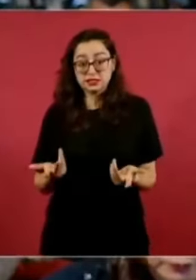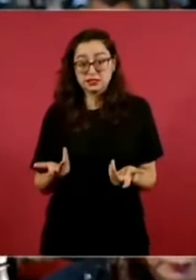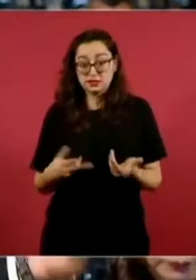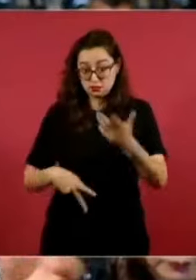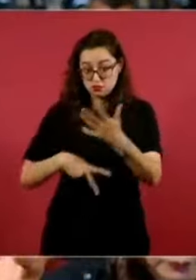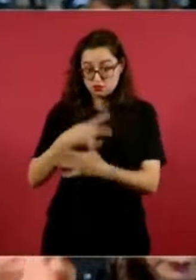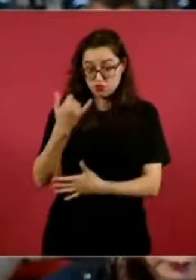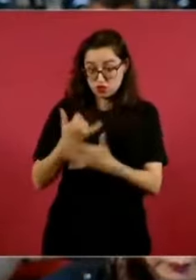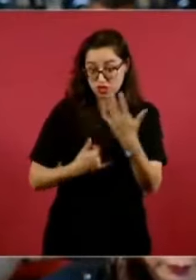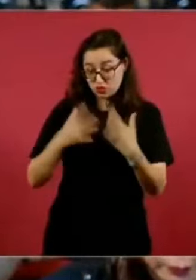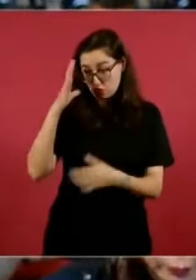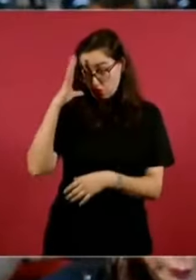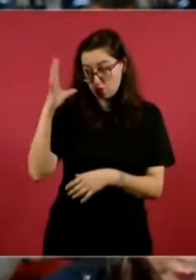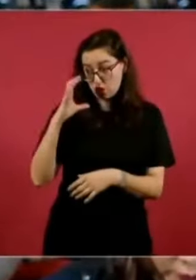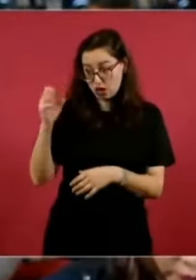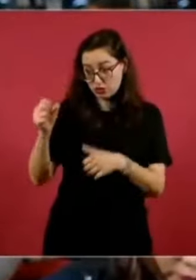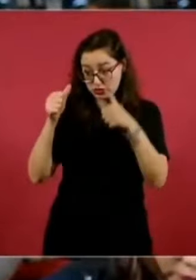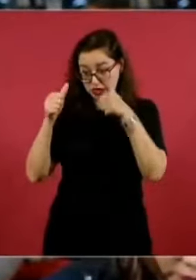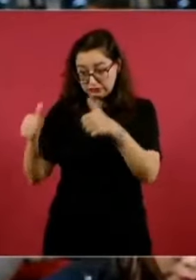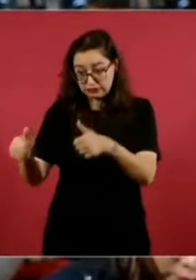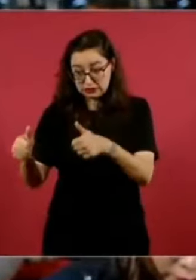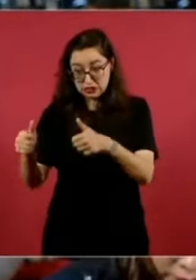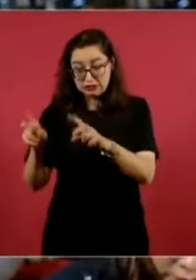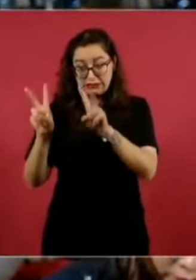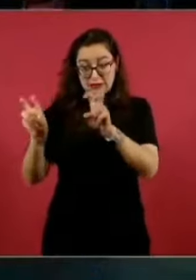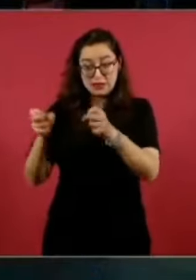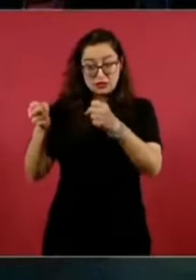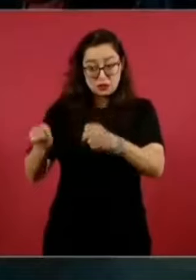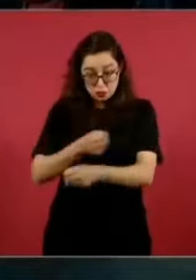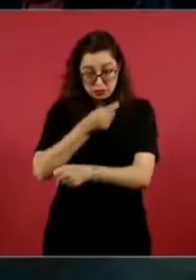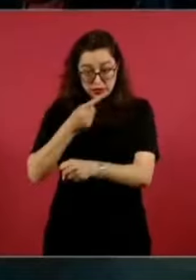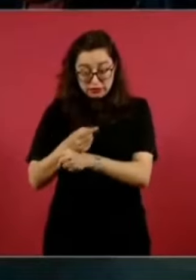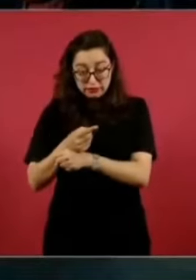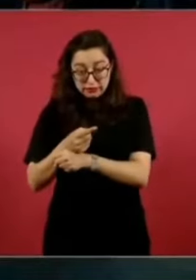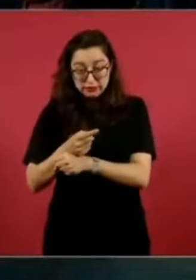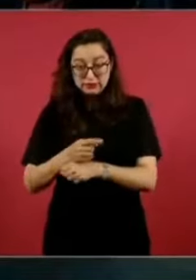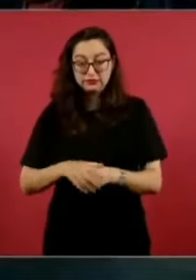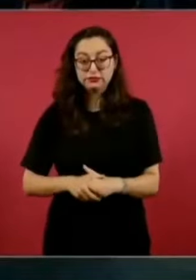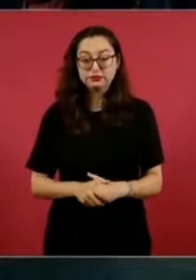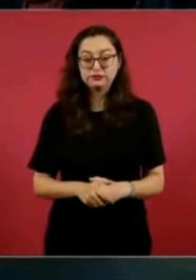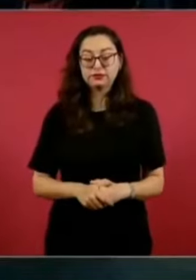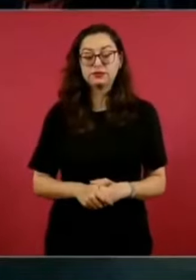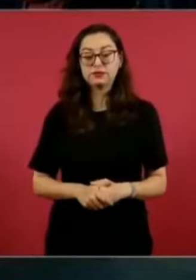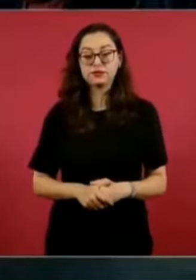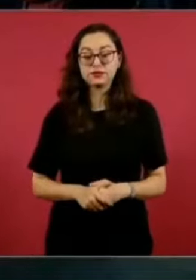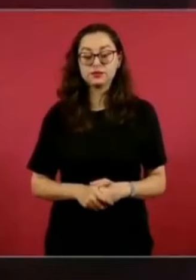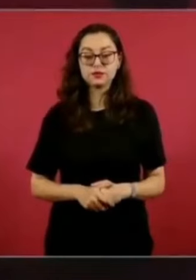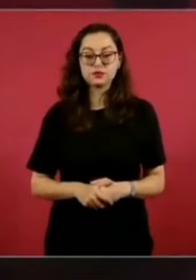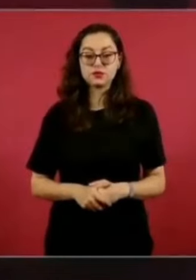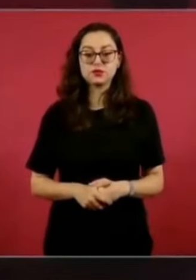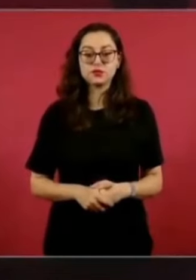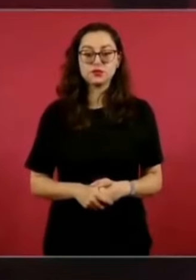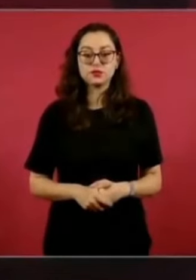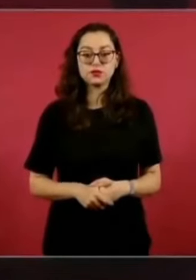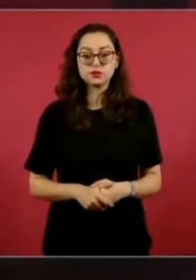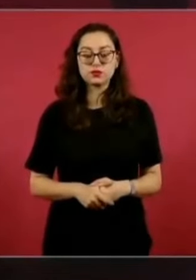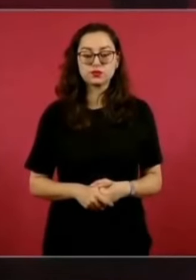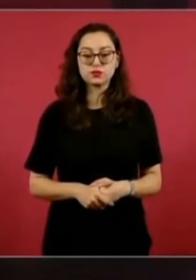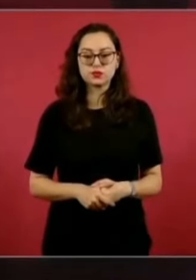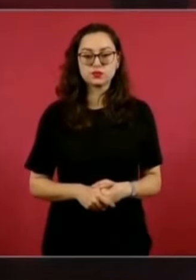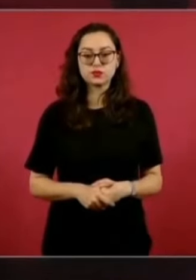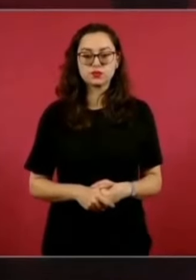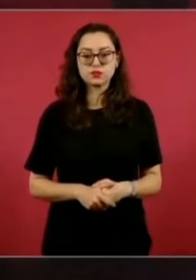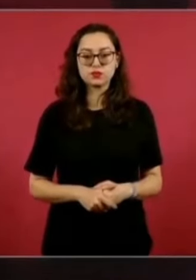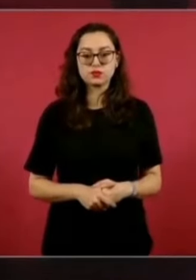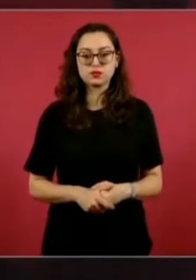proyecto para Morelos a futuro puntualmente en los temas de seguridad. Gracias. Bueno, nos vamos a encontrar